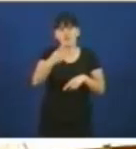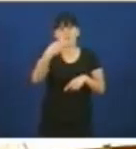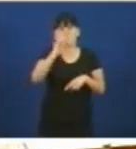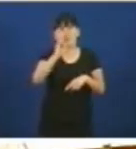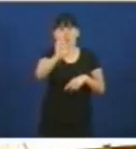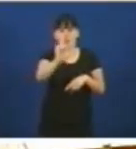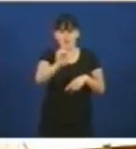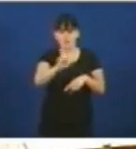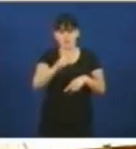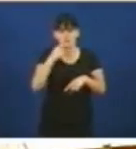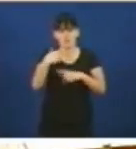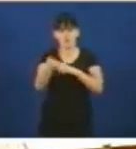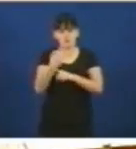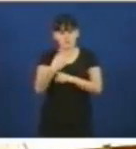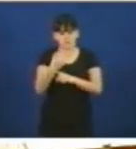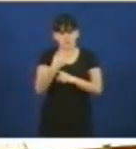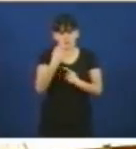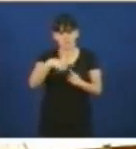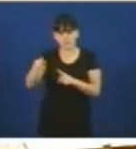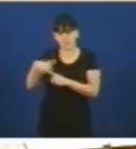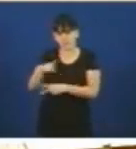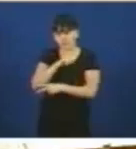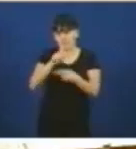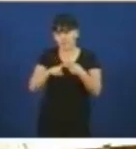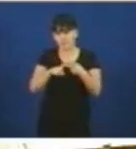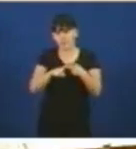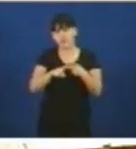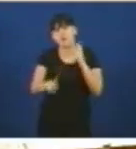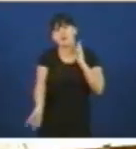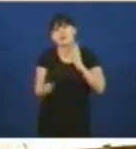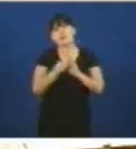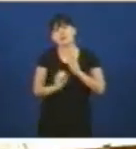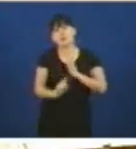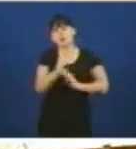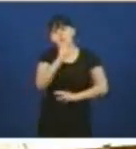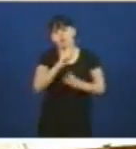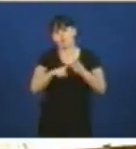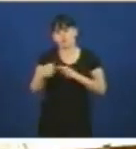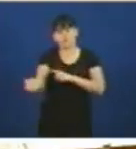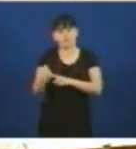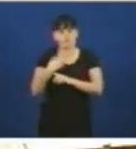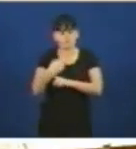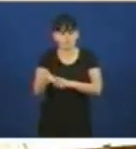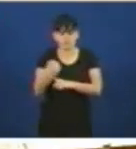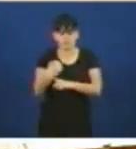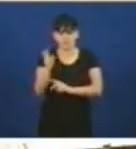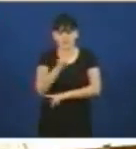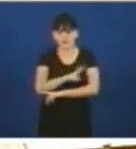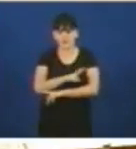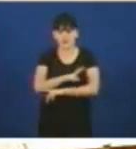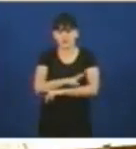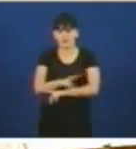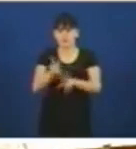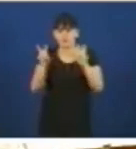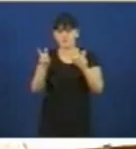non lle fai caso na prima de renováveis Real Decreto 1 2003 2012 non lle fai caso na cuestión de interrupibilidade de